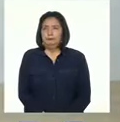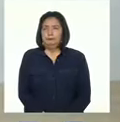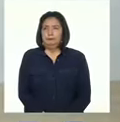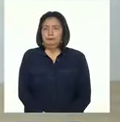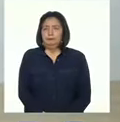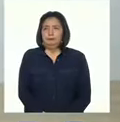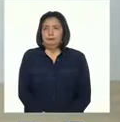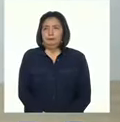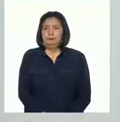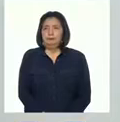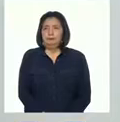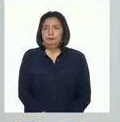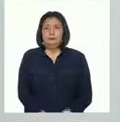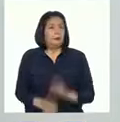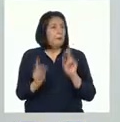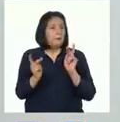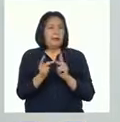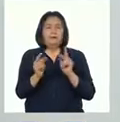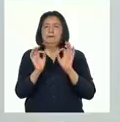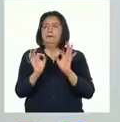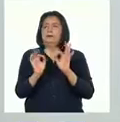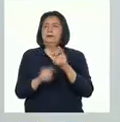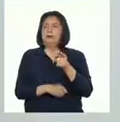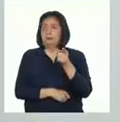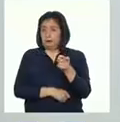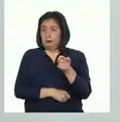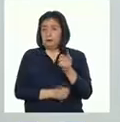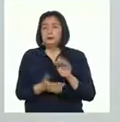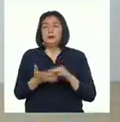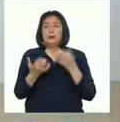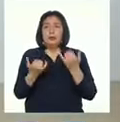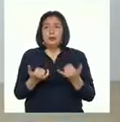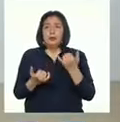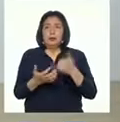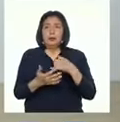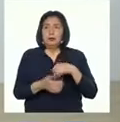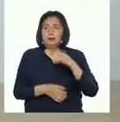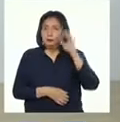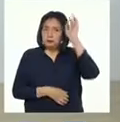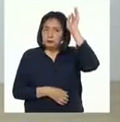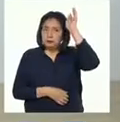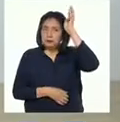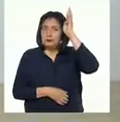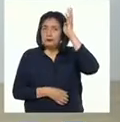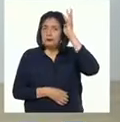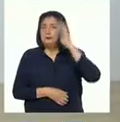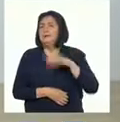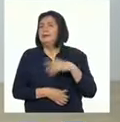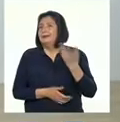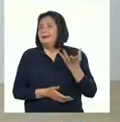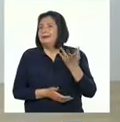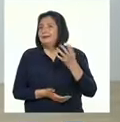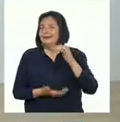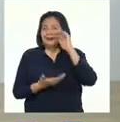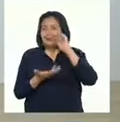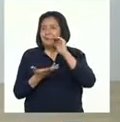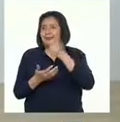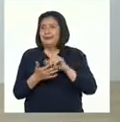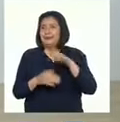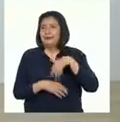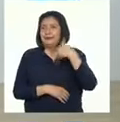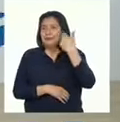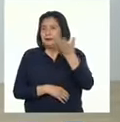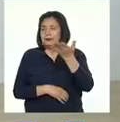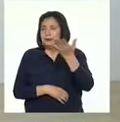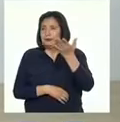Rodilla, rodilla. ¡Perfecto! De aquí voy a sacar una cresta. Porque vamos a hacer gallito de las rocas. Luego,